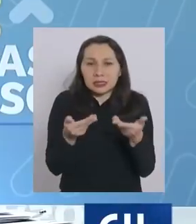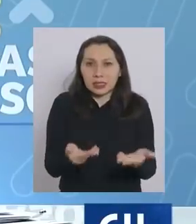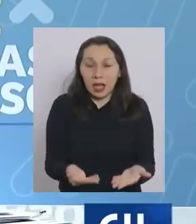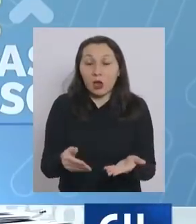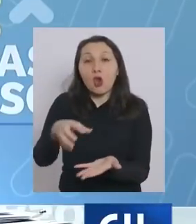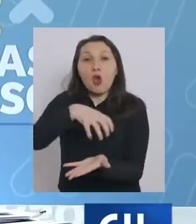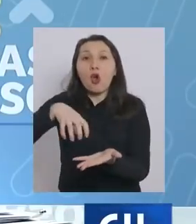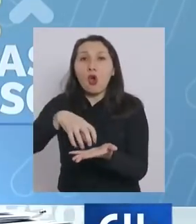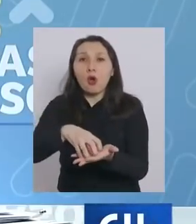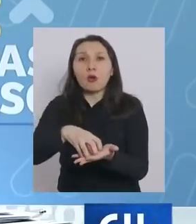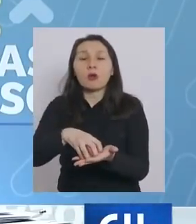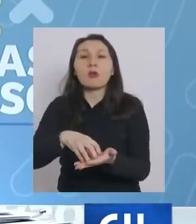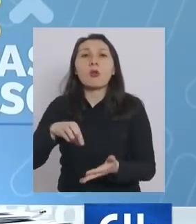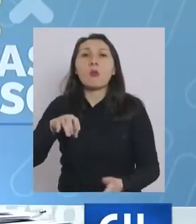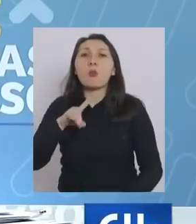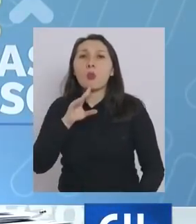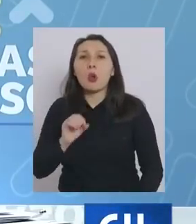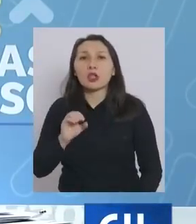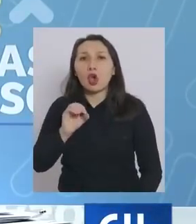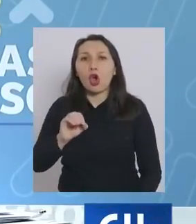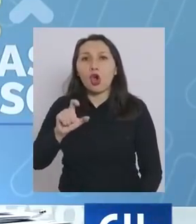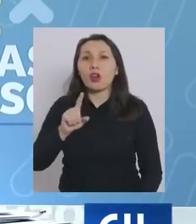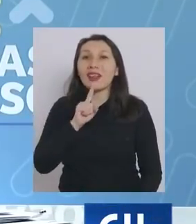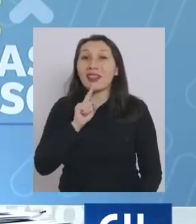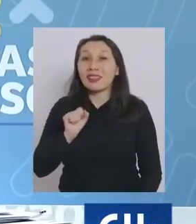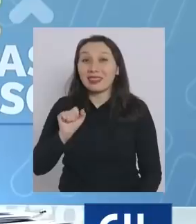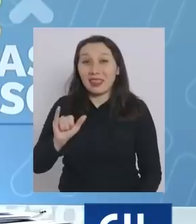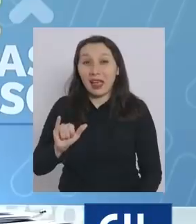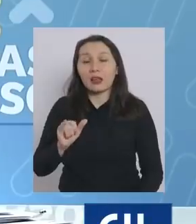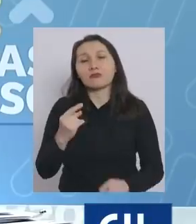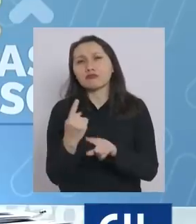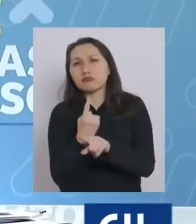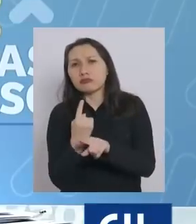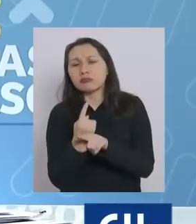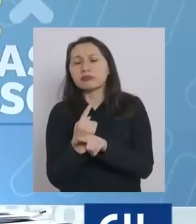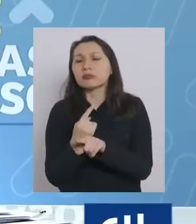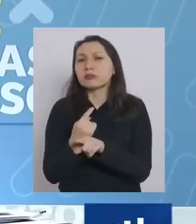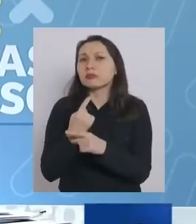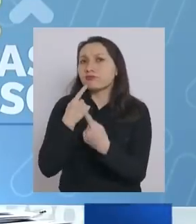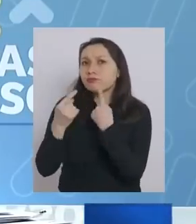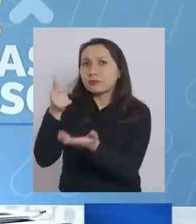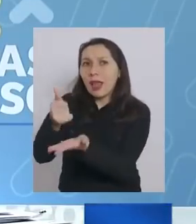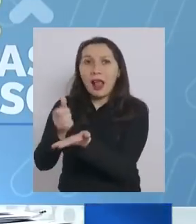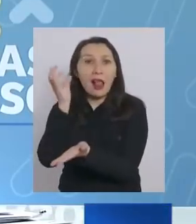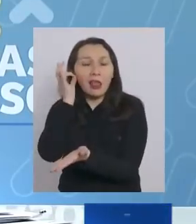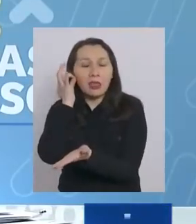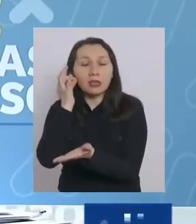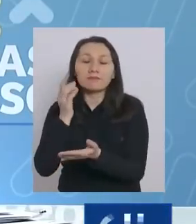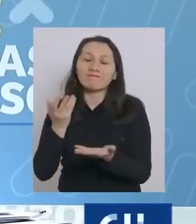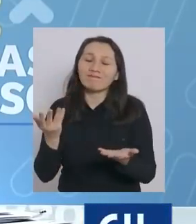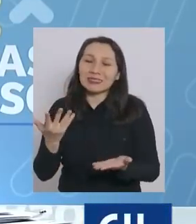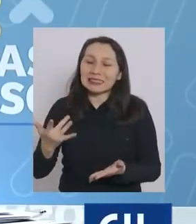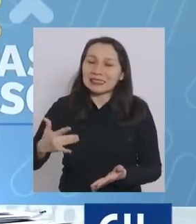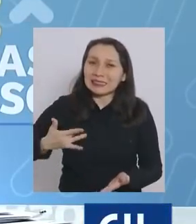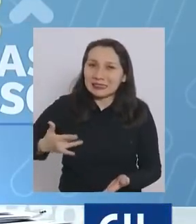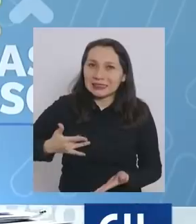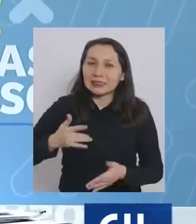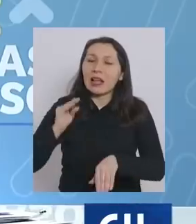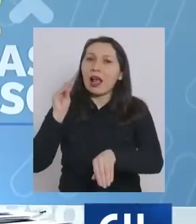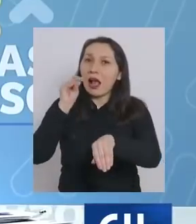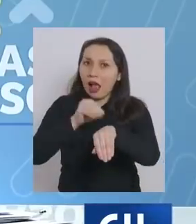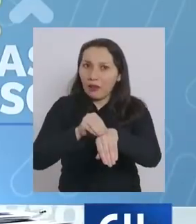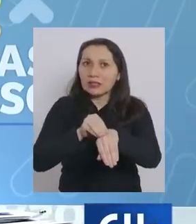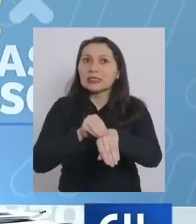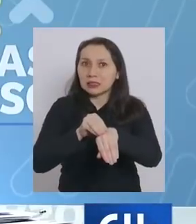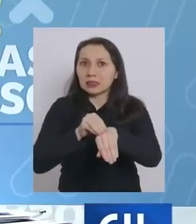La comuna de Puerto Octay, muchas veces he hablado con la alcaldesa de Puerto Octay y desgraciadamente aquí quiero mandarle una nota